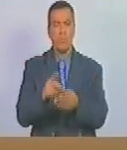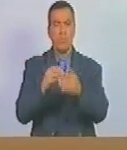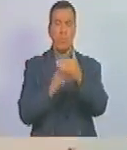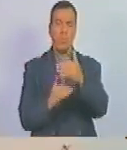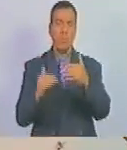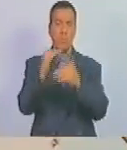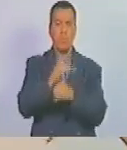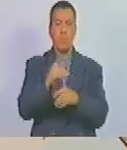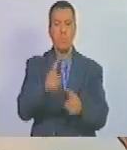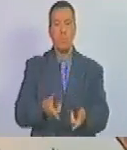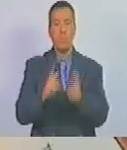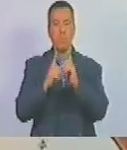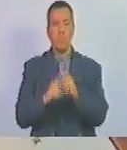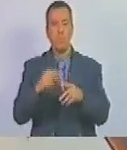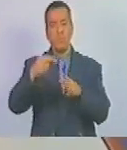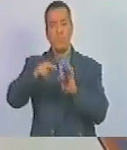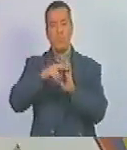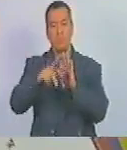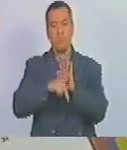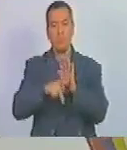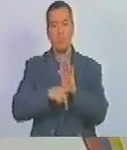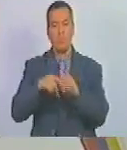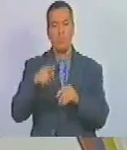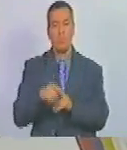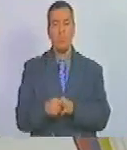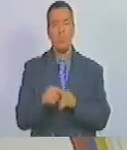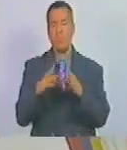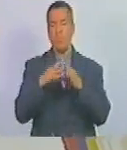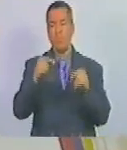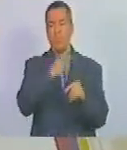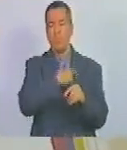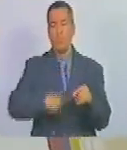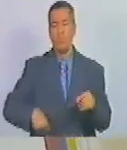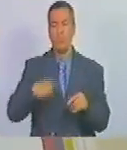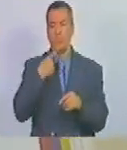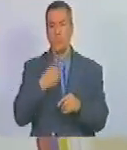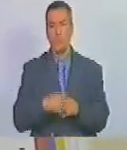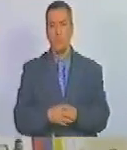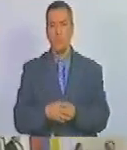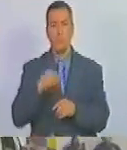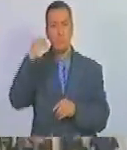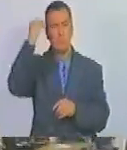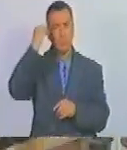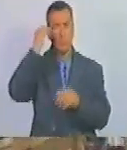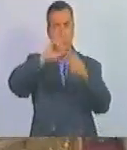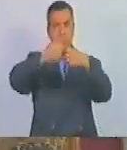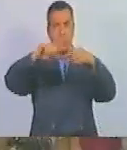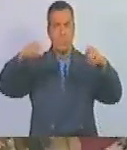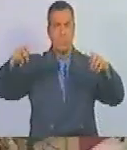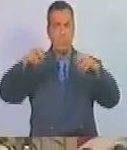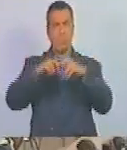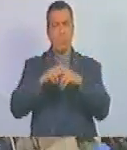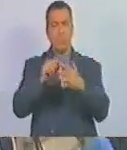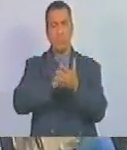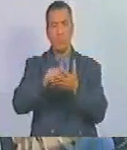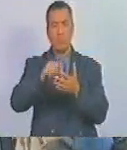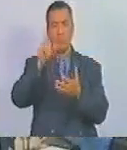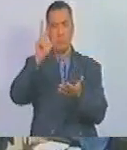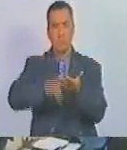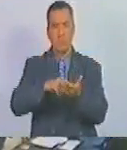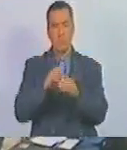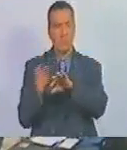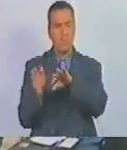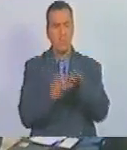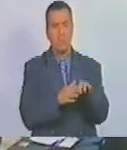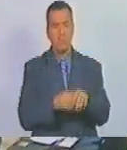superiores a los permitidos por las normas correspondientes esto se ha no presionado en consideración el artículo aprobado siguiente